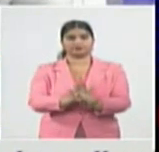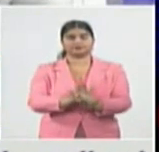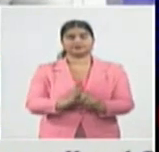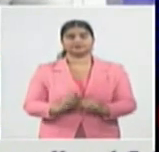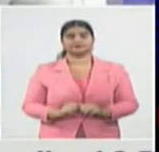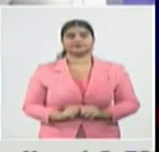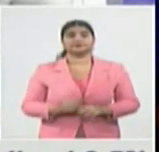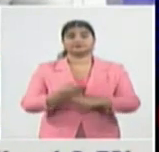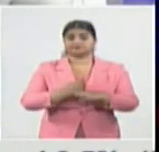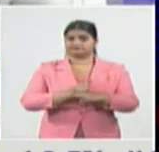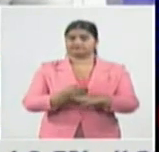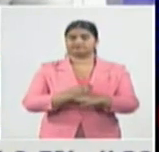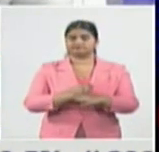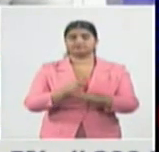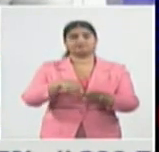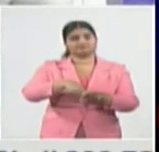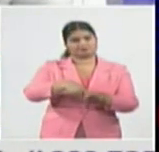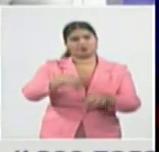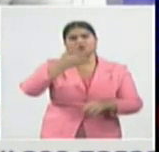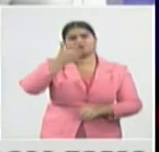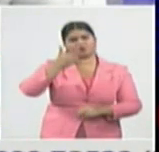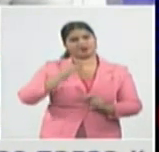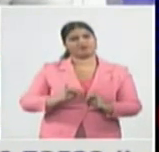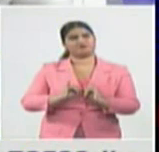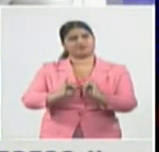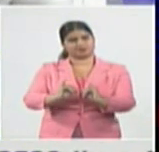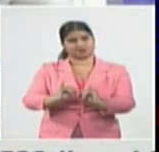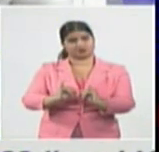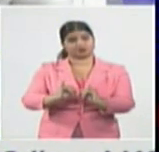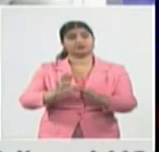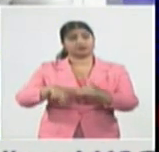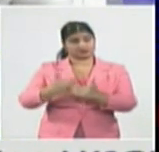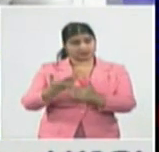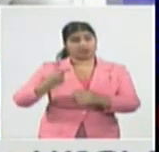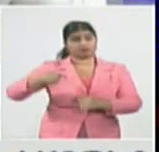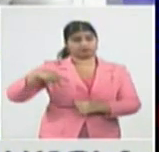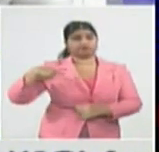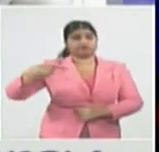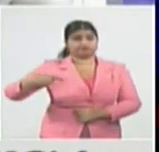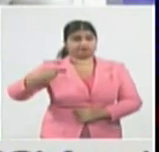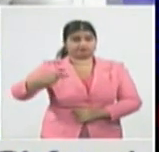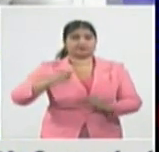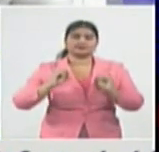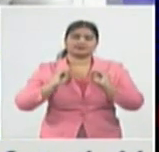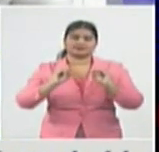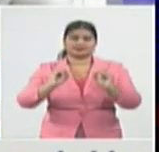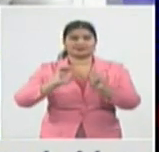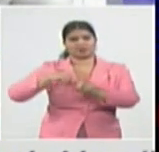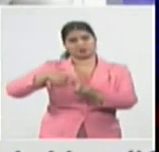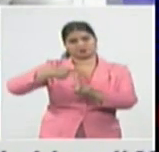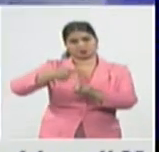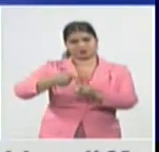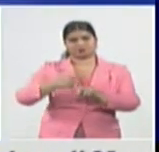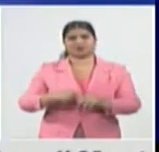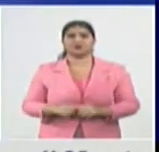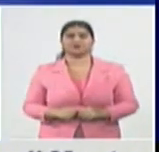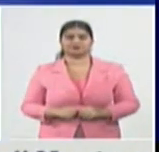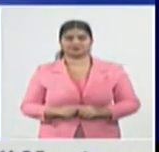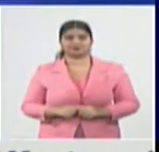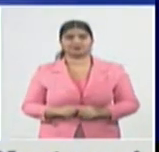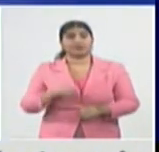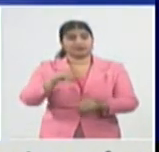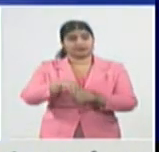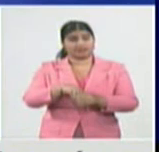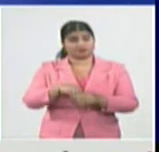alguna, constituye una muy buena noticia, el municipio especial, Isla de la Juventud, en la vanguardia, doctor, de la contención de la